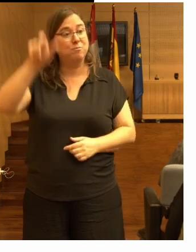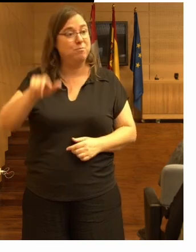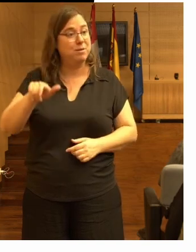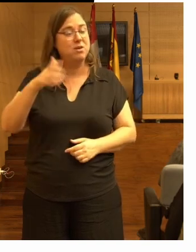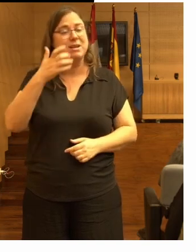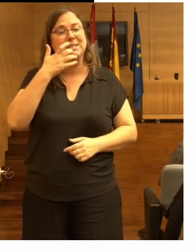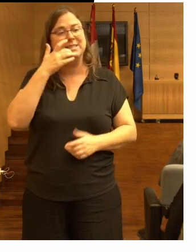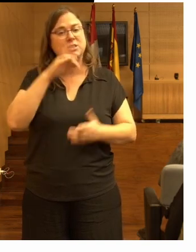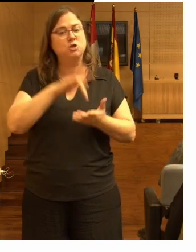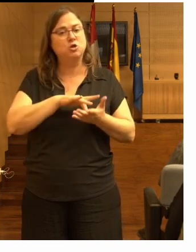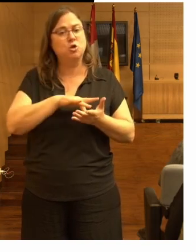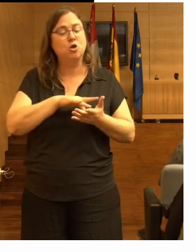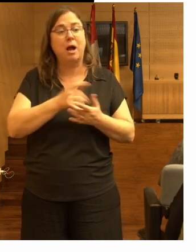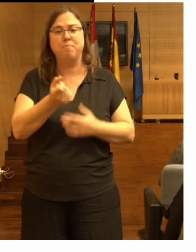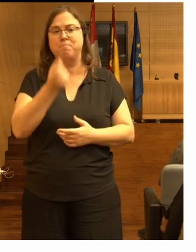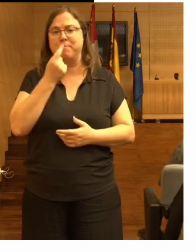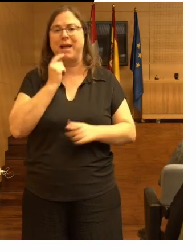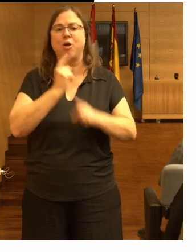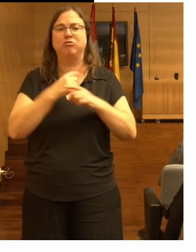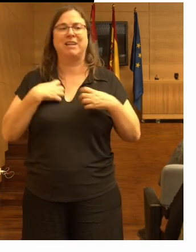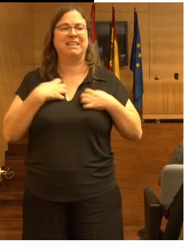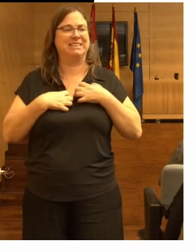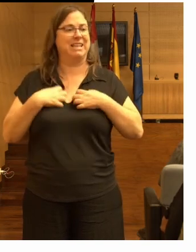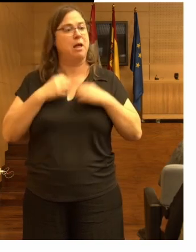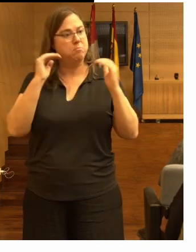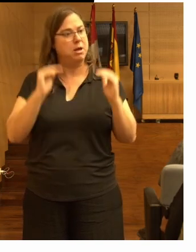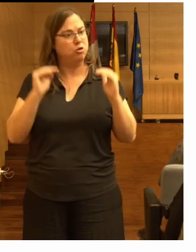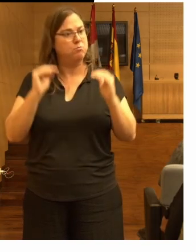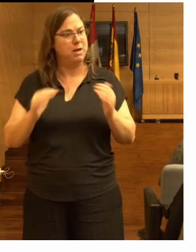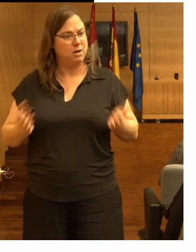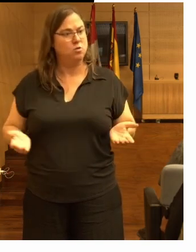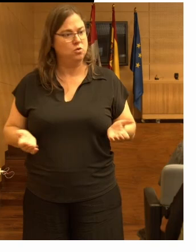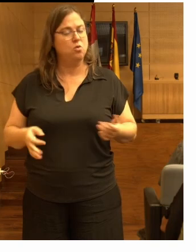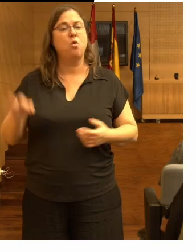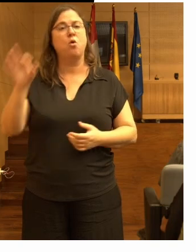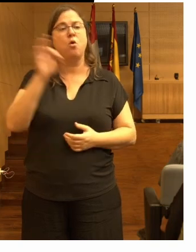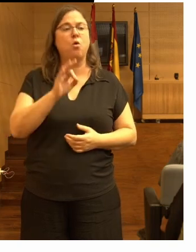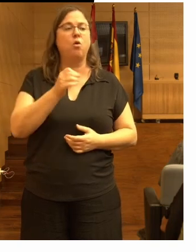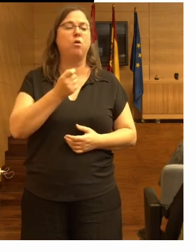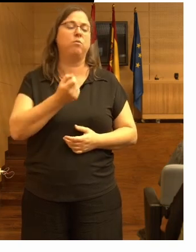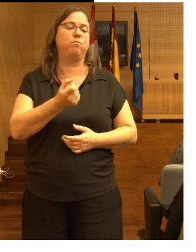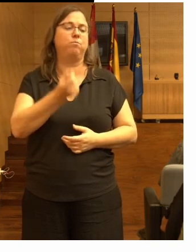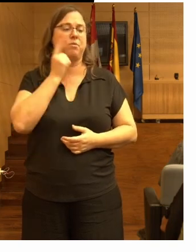reciben ansiolíticos o sedantes